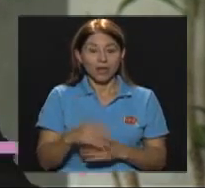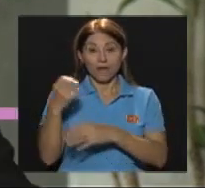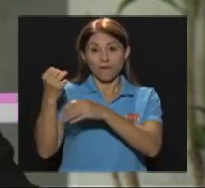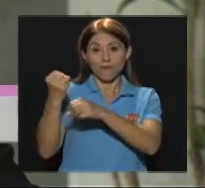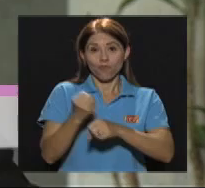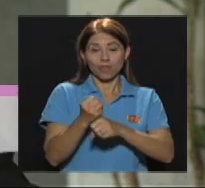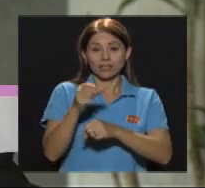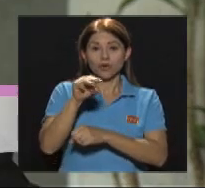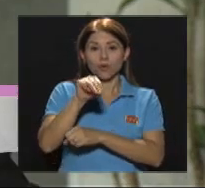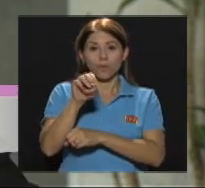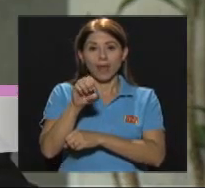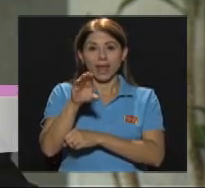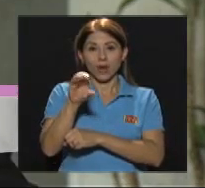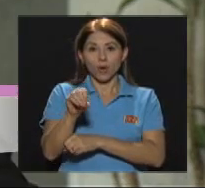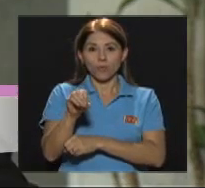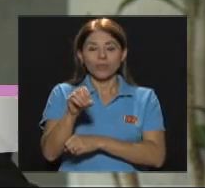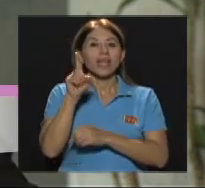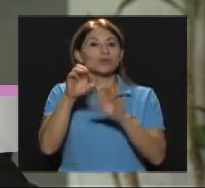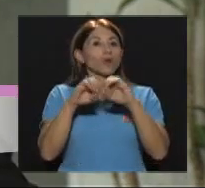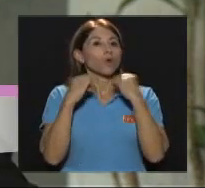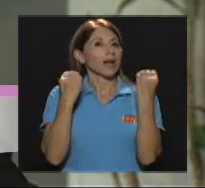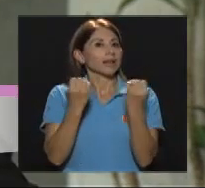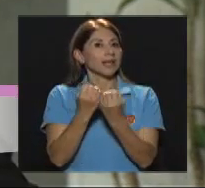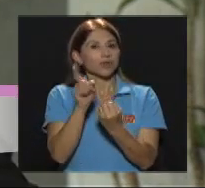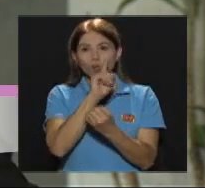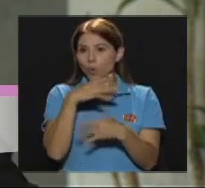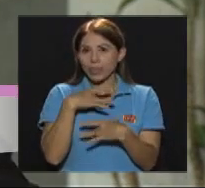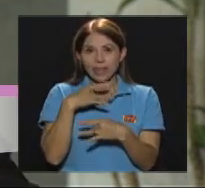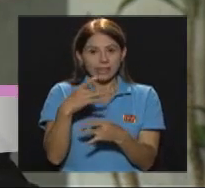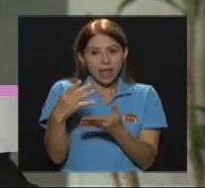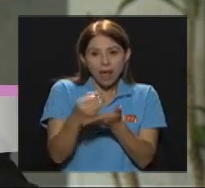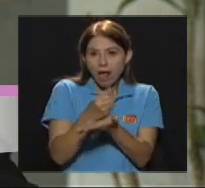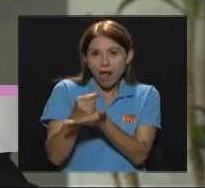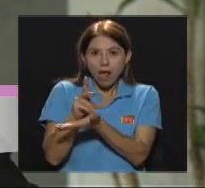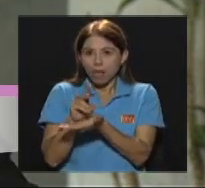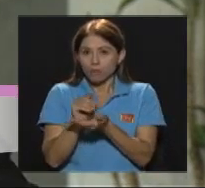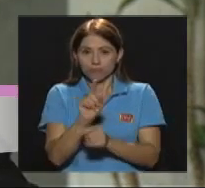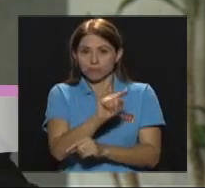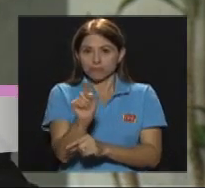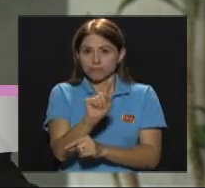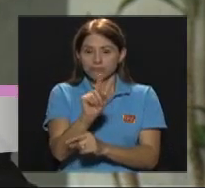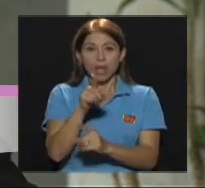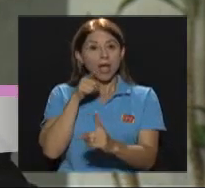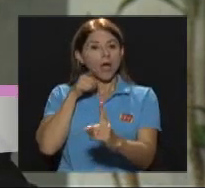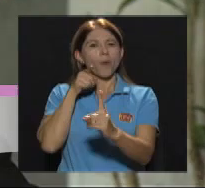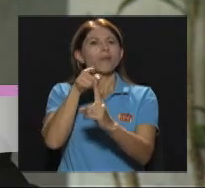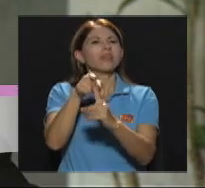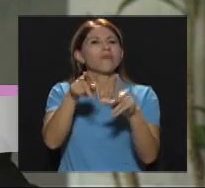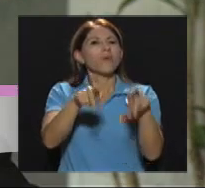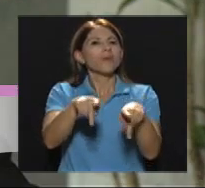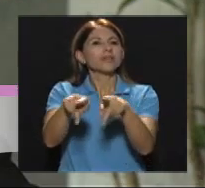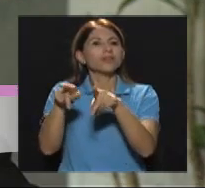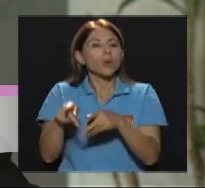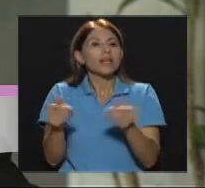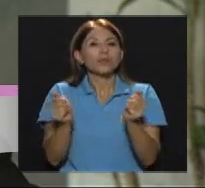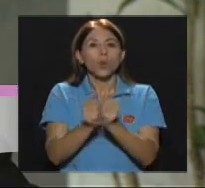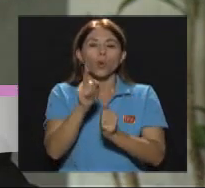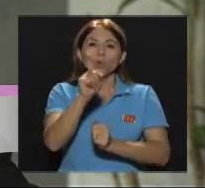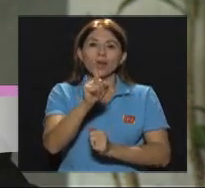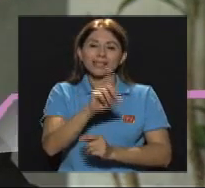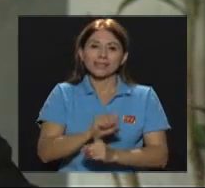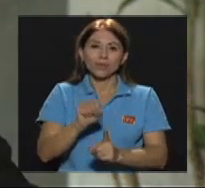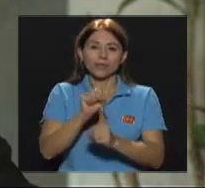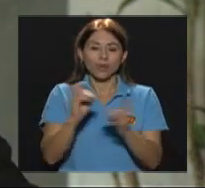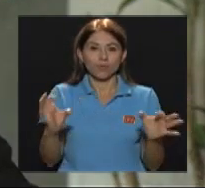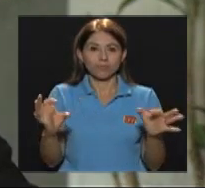Fundación MECO es una organización sin fines de lucro Cuya población meta son las personas con